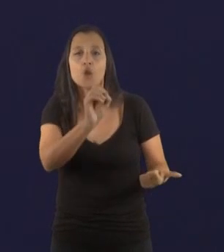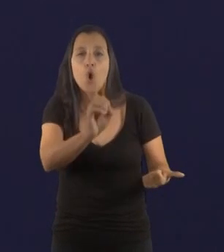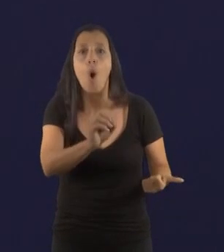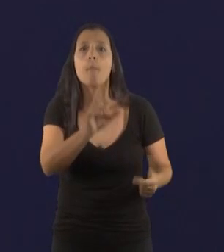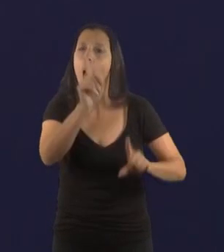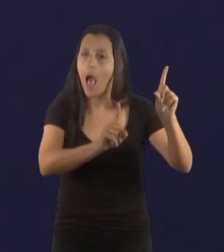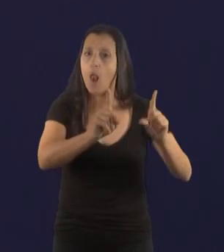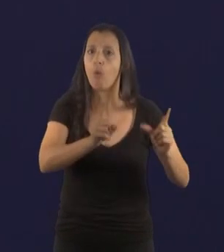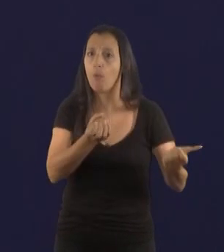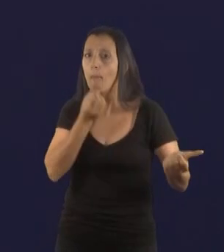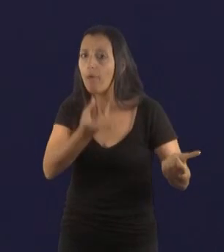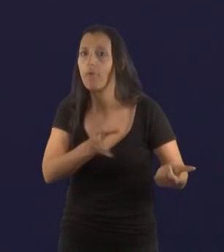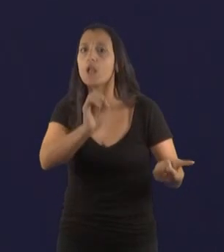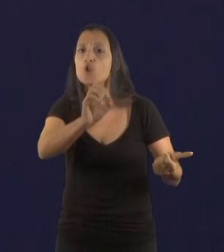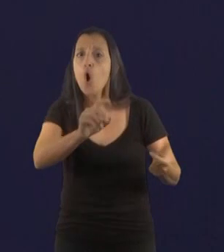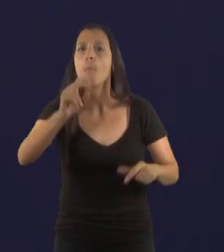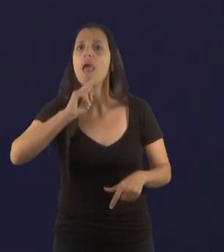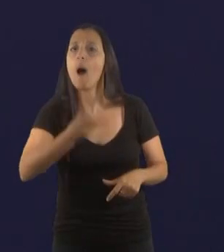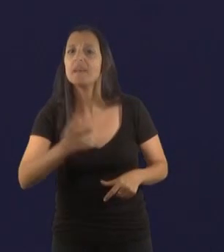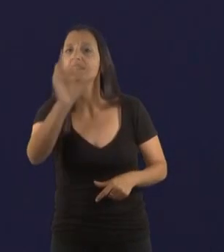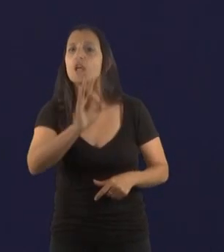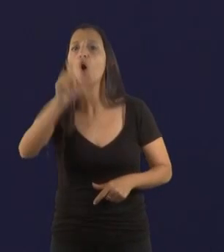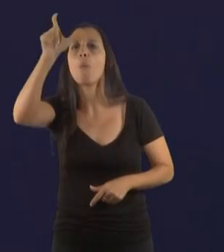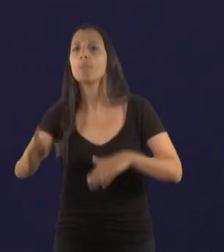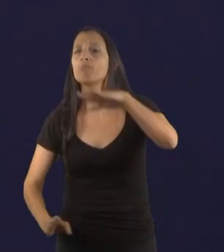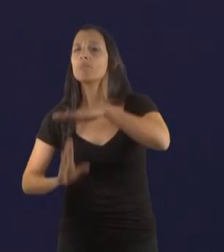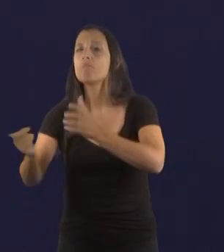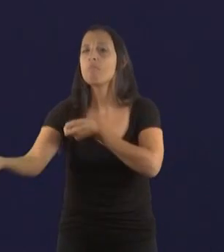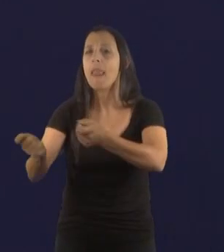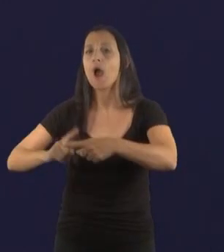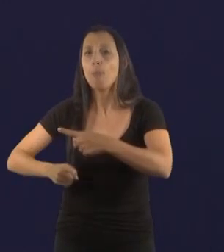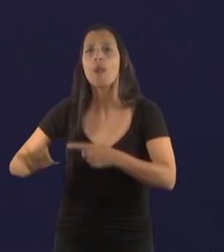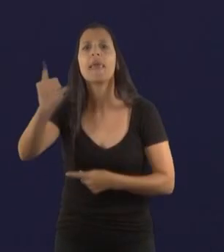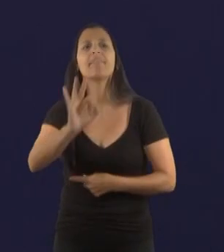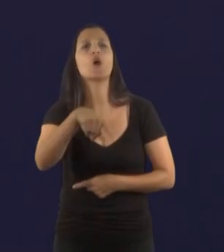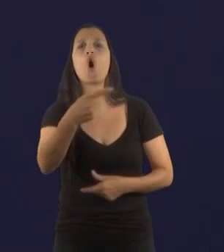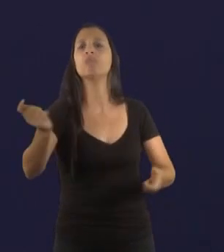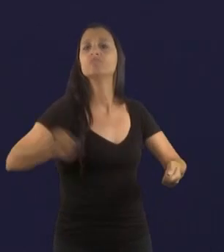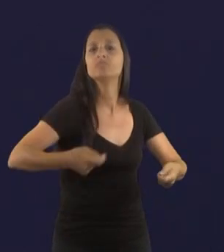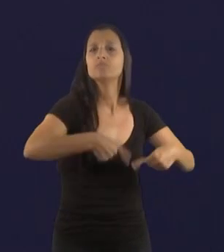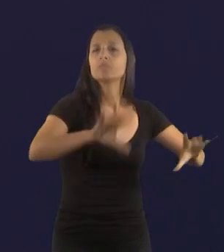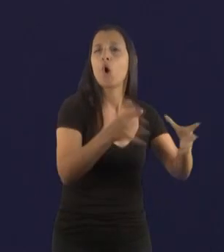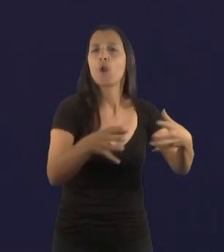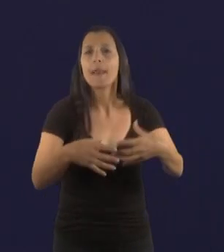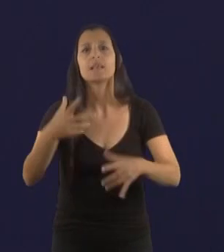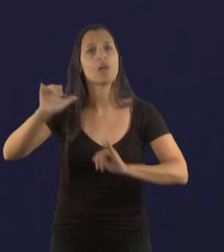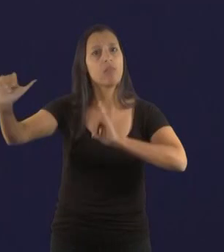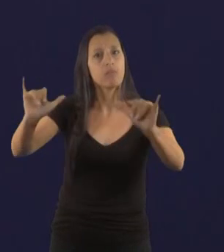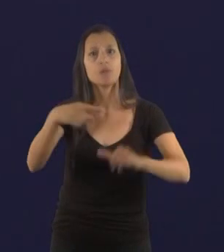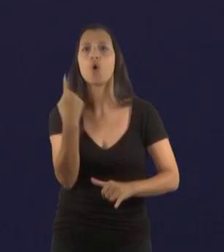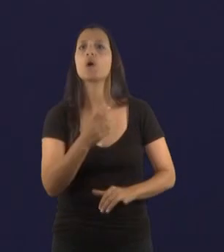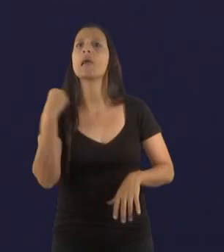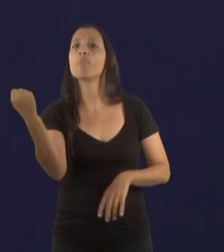organizaciones o punteros o algún otro dato que sirven para